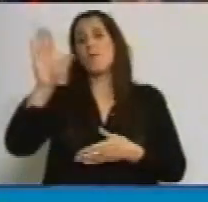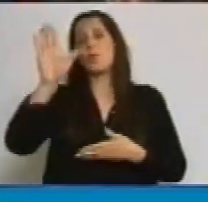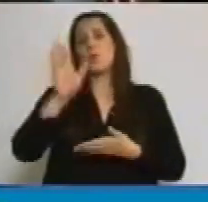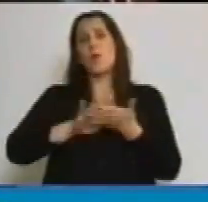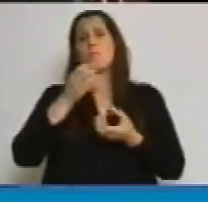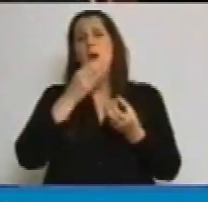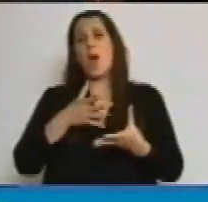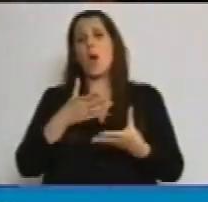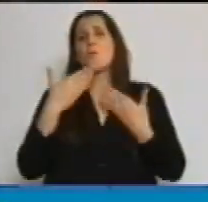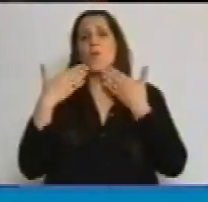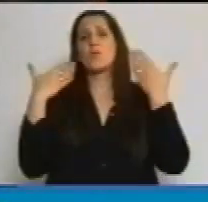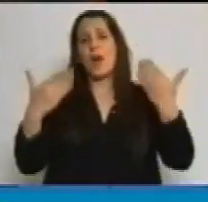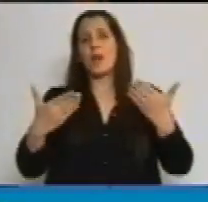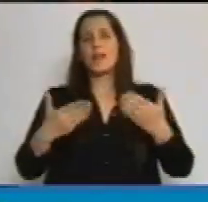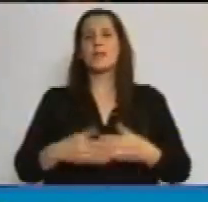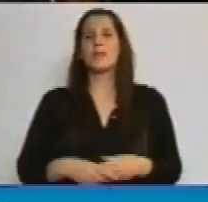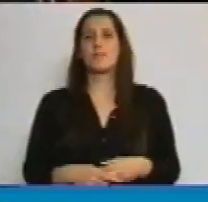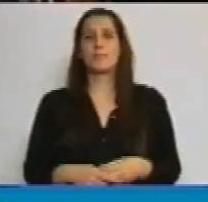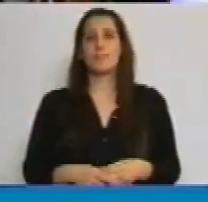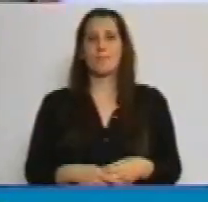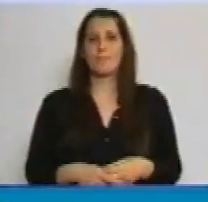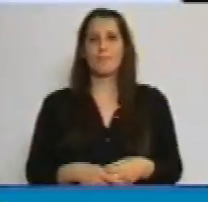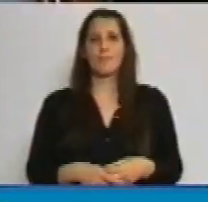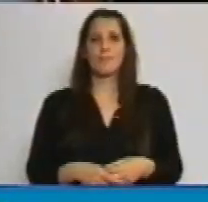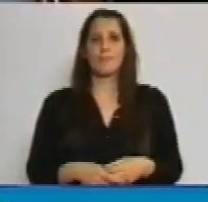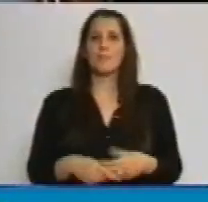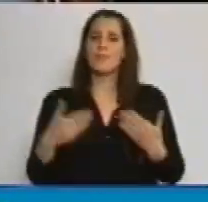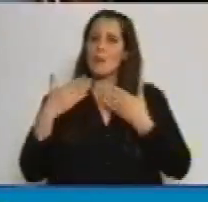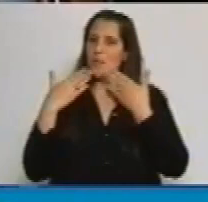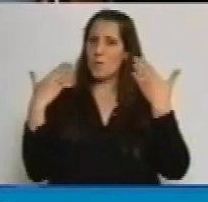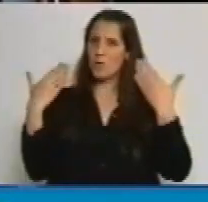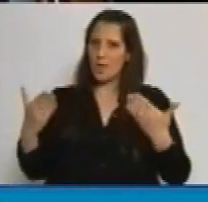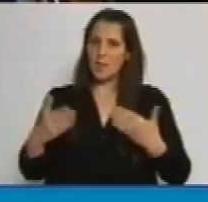Muchas gracias, señor Presidente. Muchas gracias.